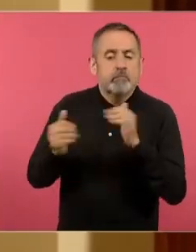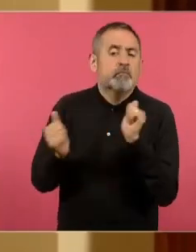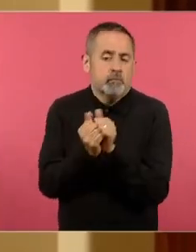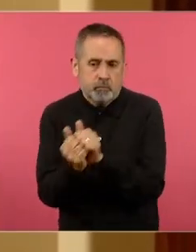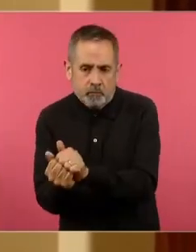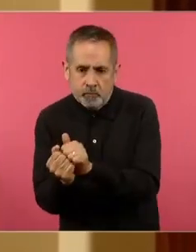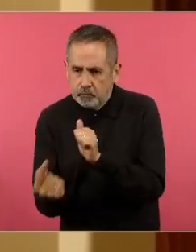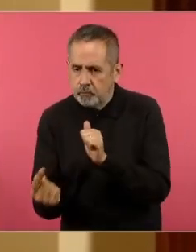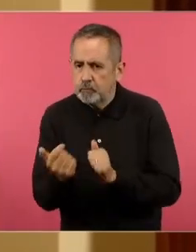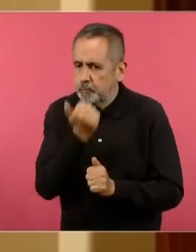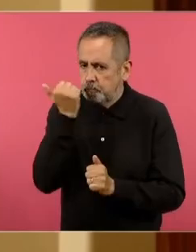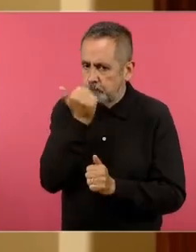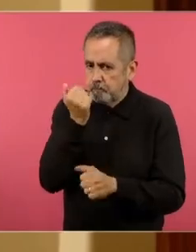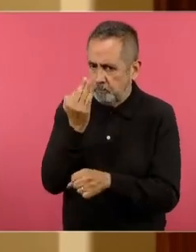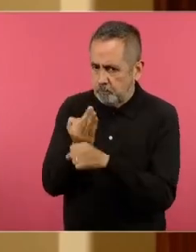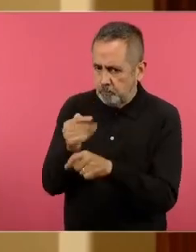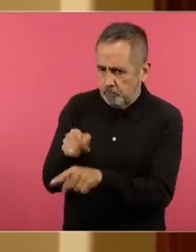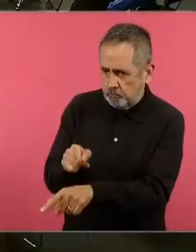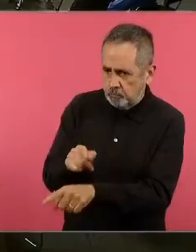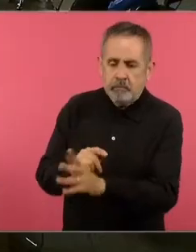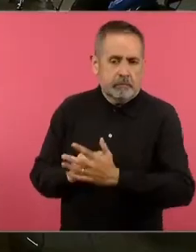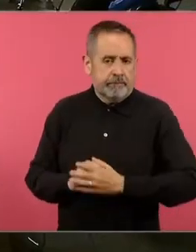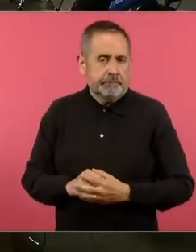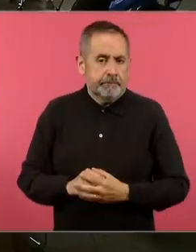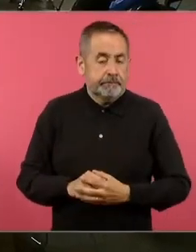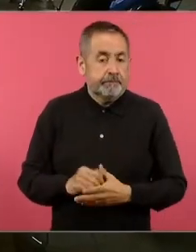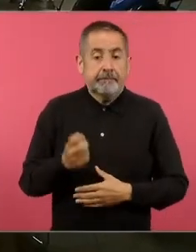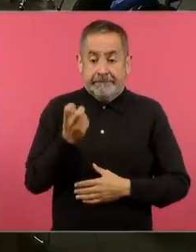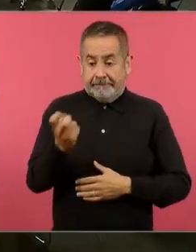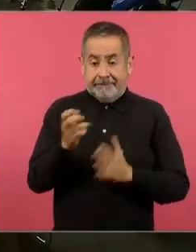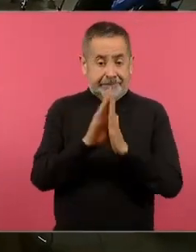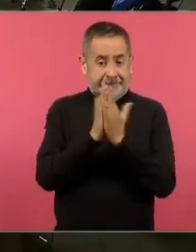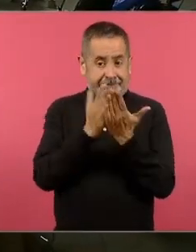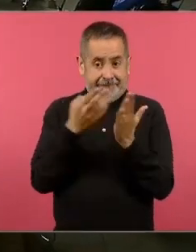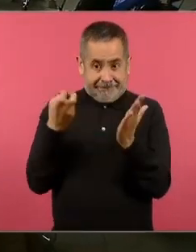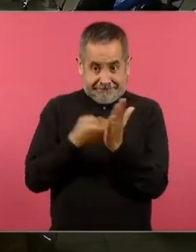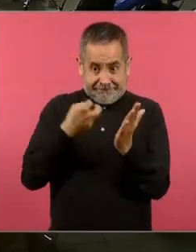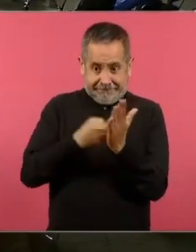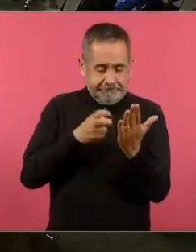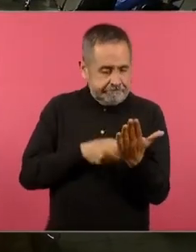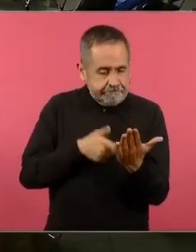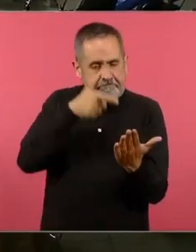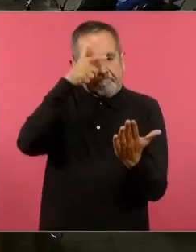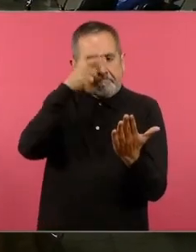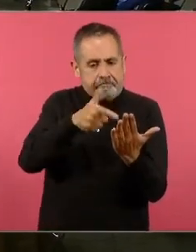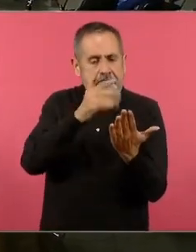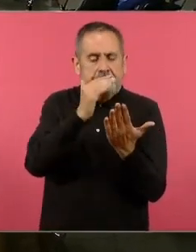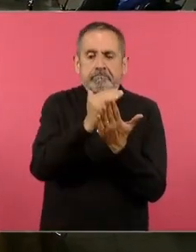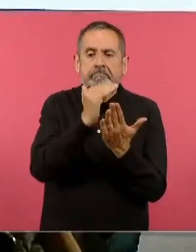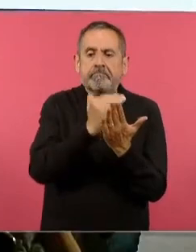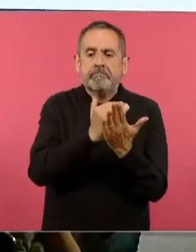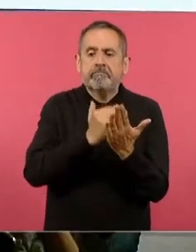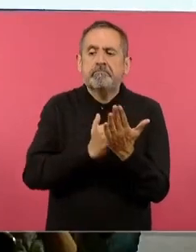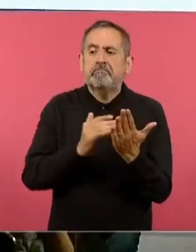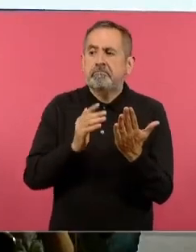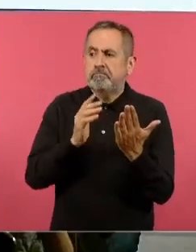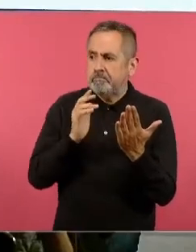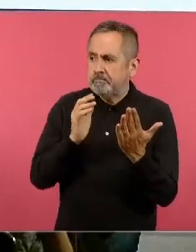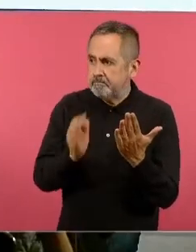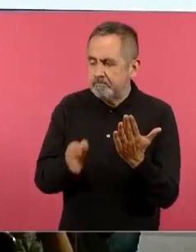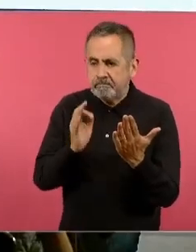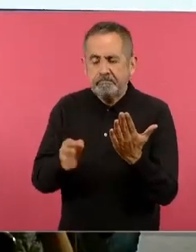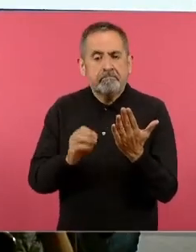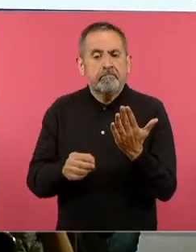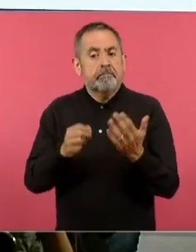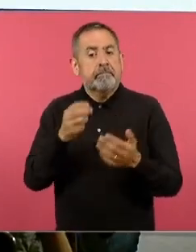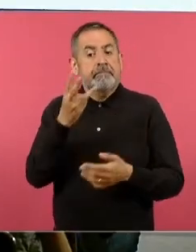estudiantes. Es en este libro donde vamos a poder darnos cuenta de cómo los tres actores que se